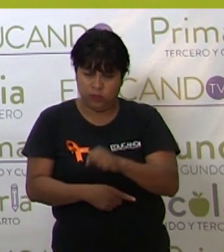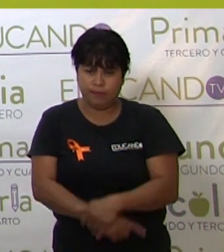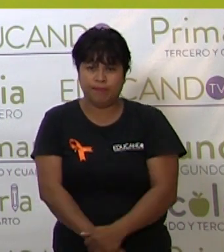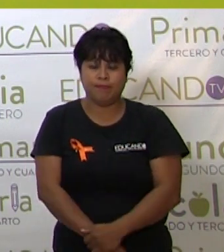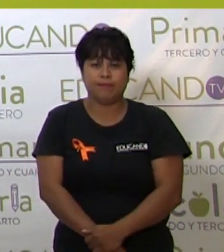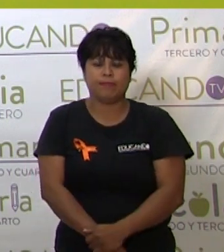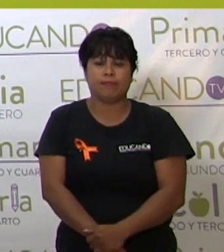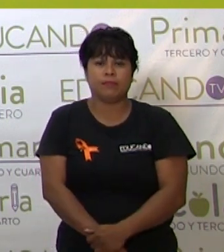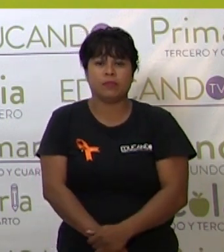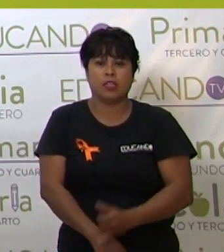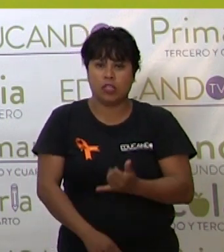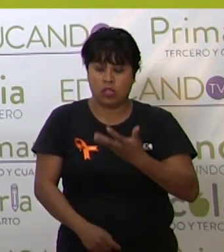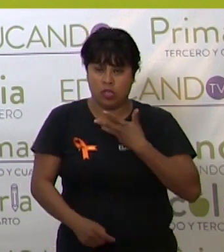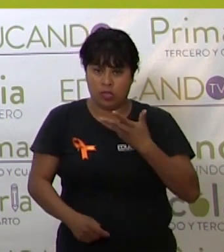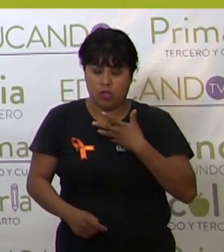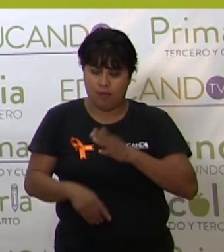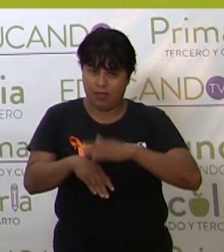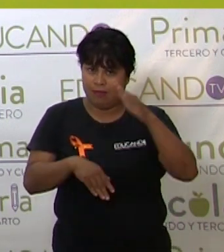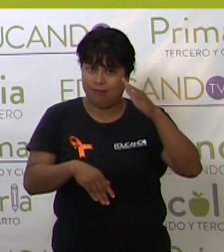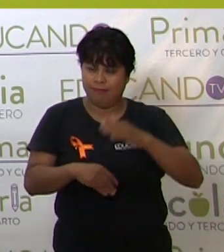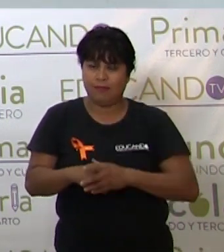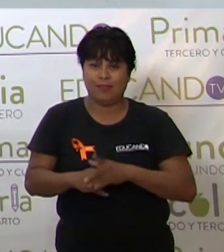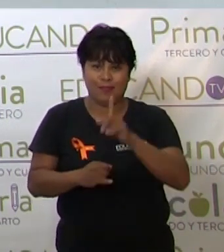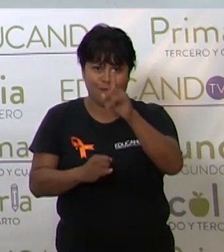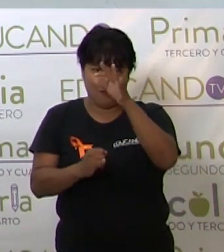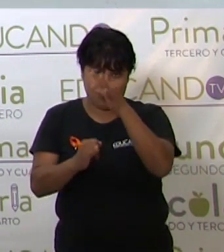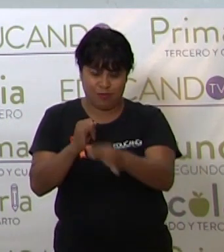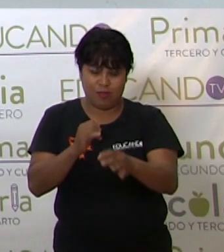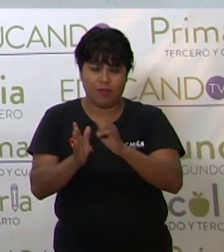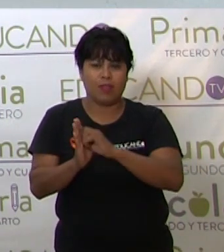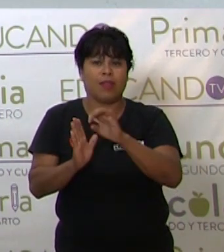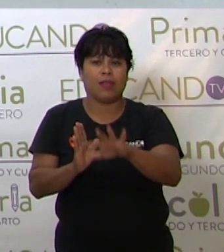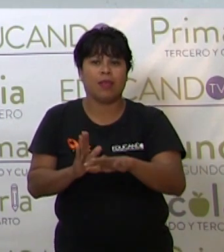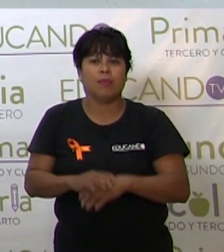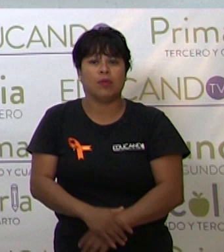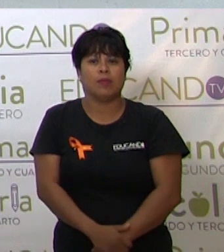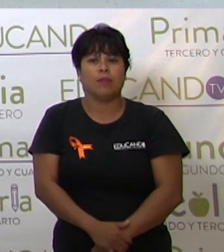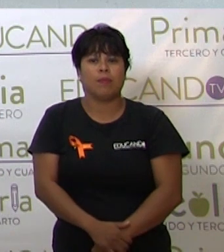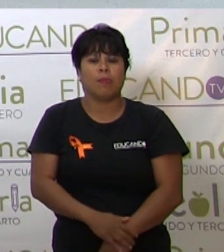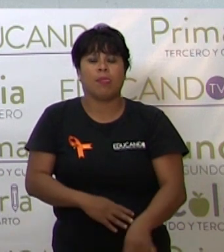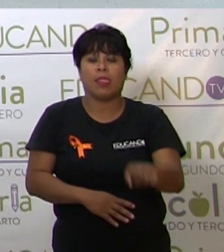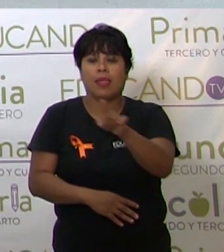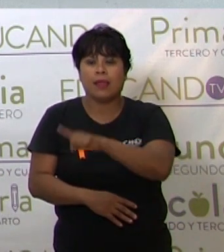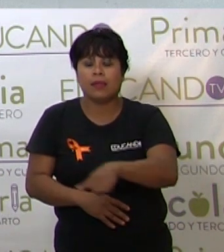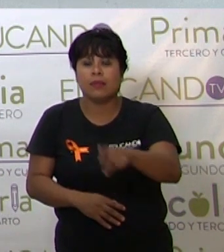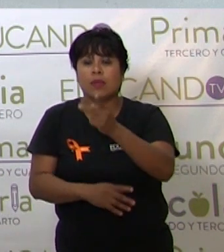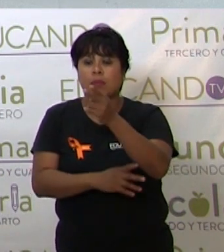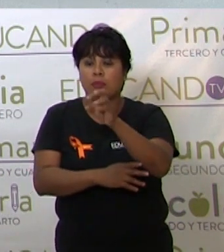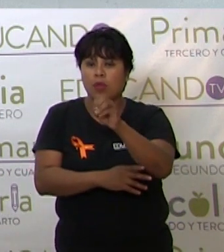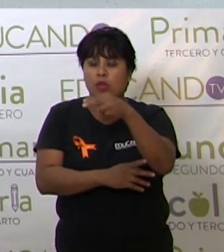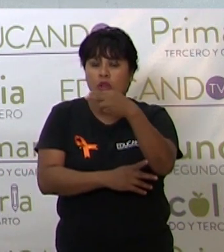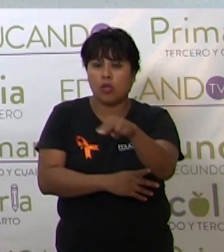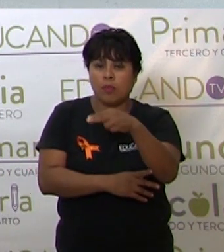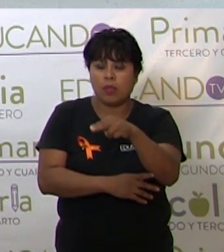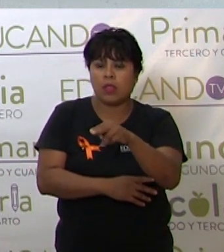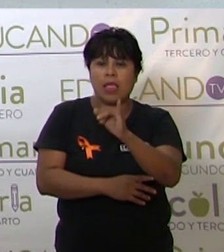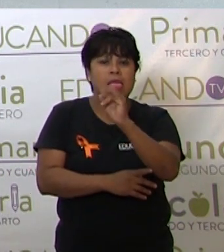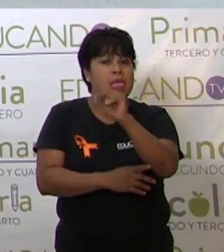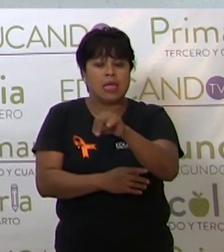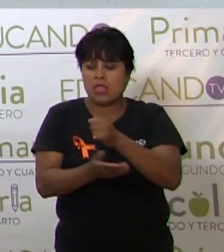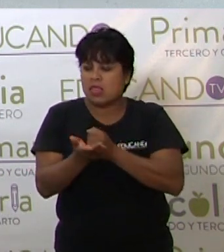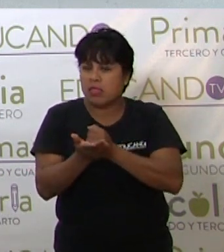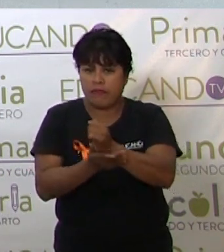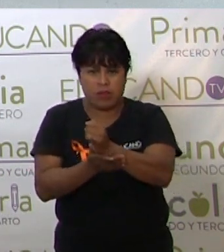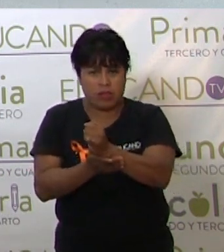Y les traje uno más. Son los últimos ejemplos. Estos son los pronombres indefinidos.